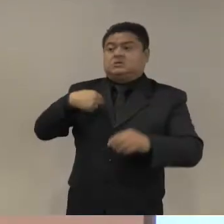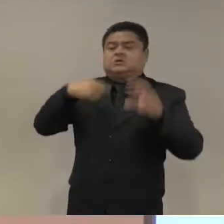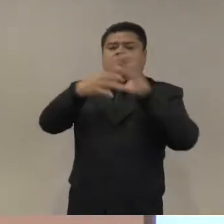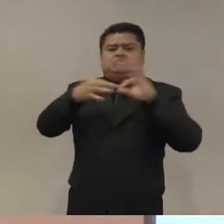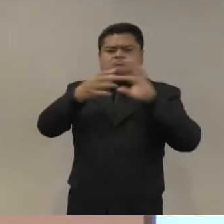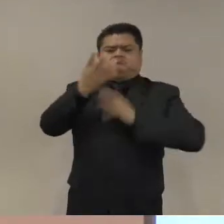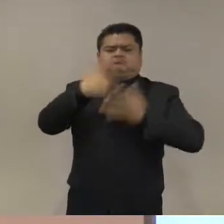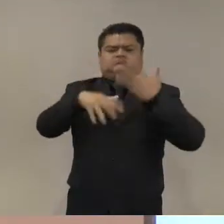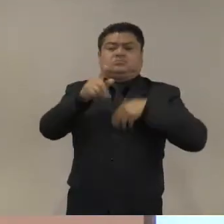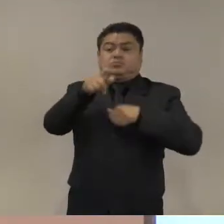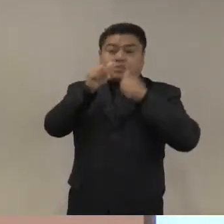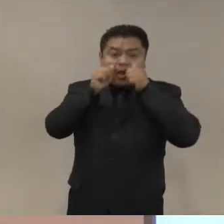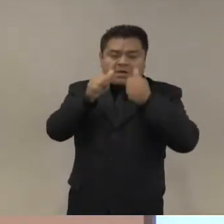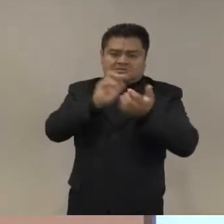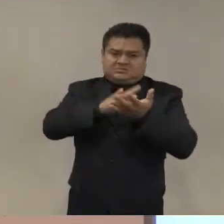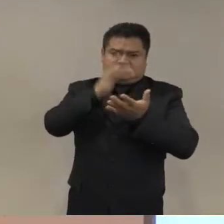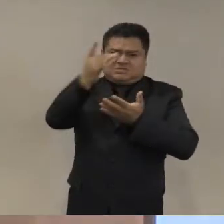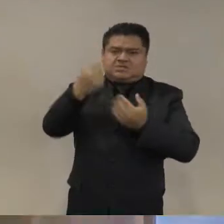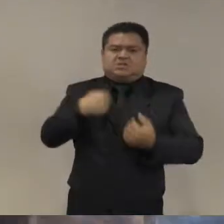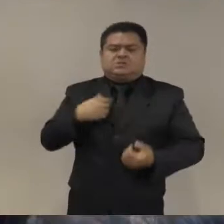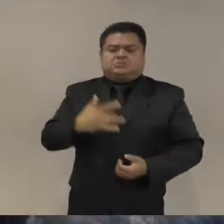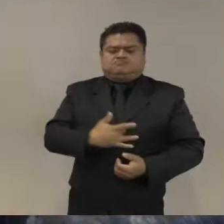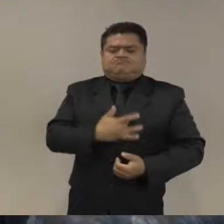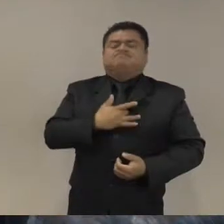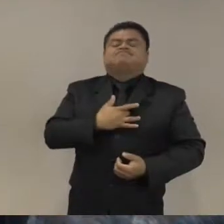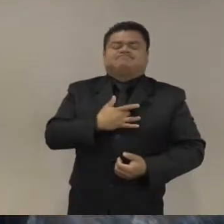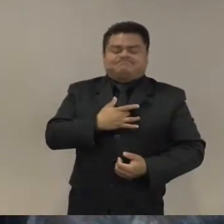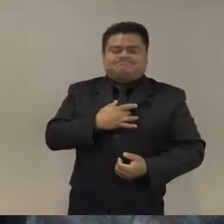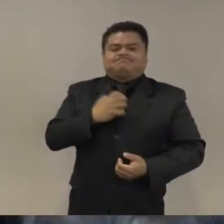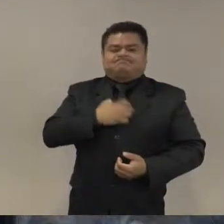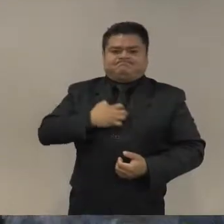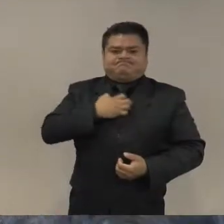y ha sido un honor acompañarlos muchas gracias